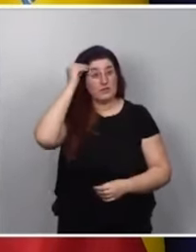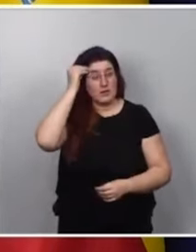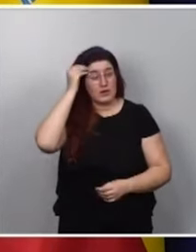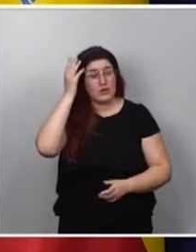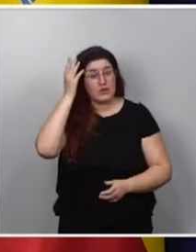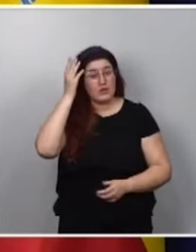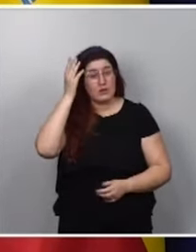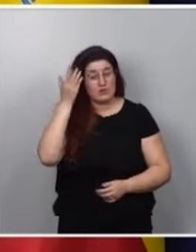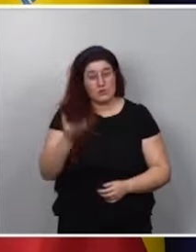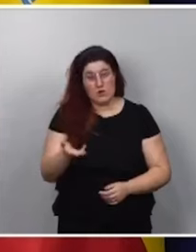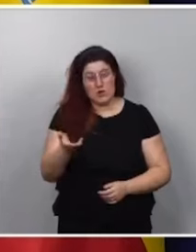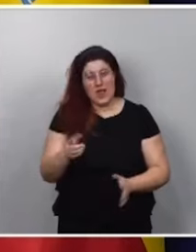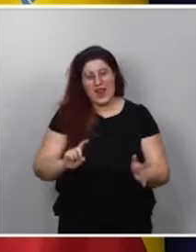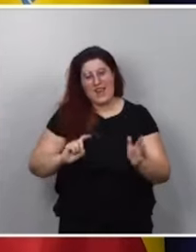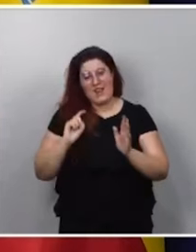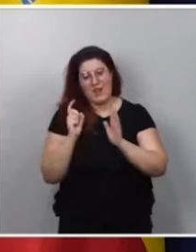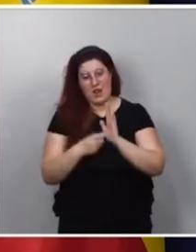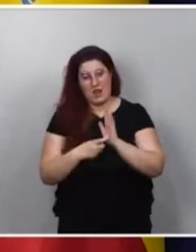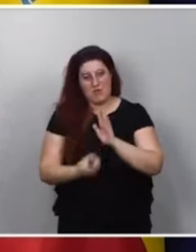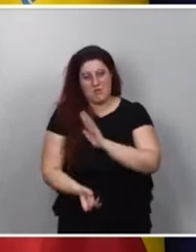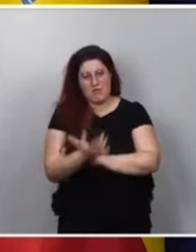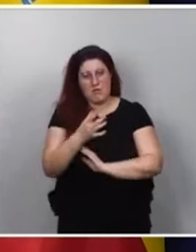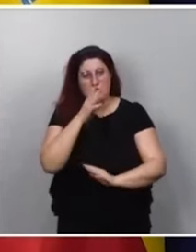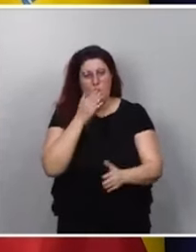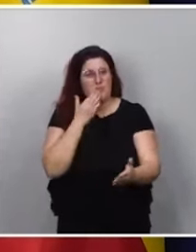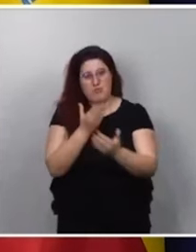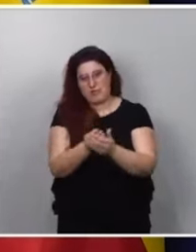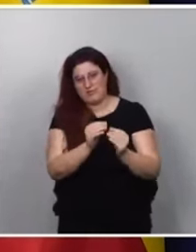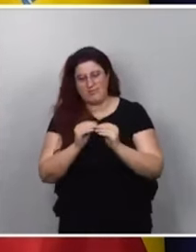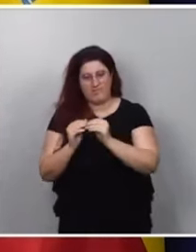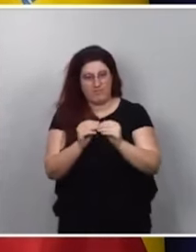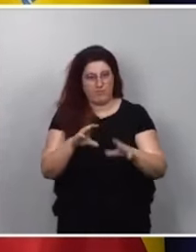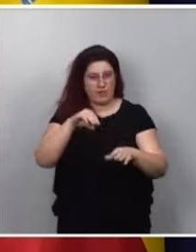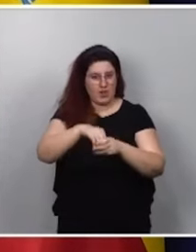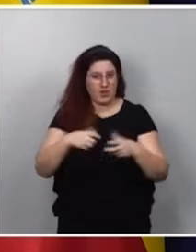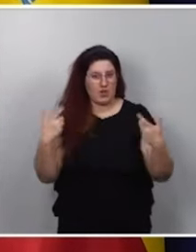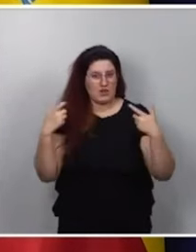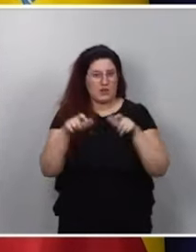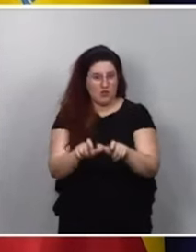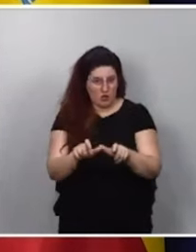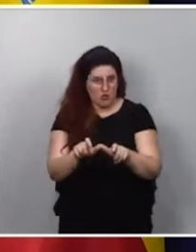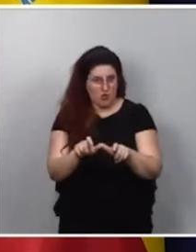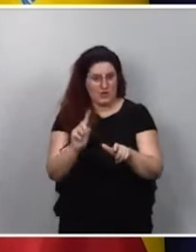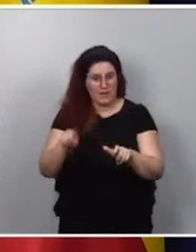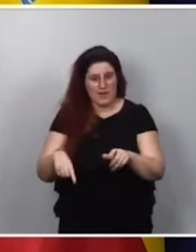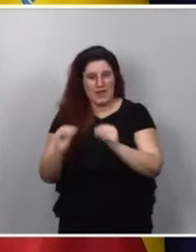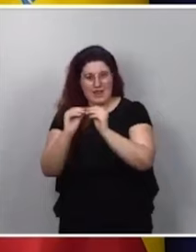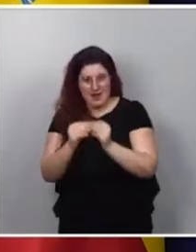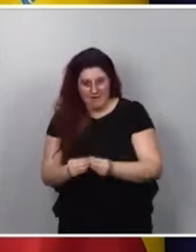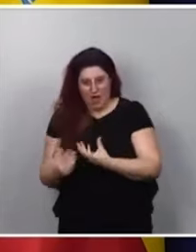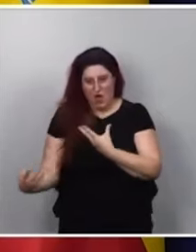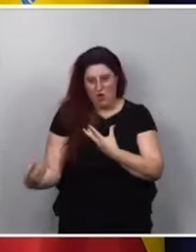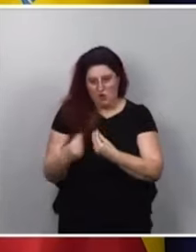manera muy importante, una ley que nace a partir de una demanda unánime del sector, hecha con el sector y para el sector.